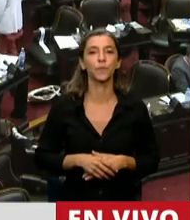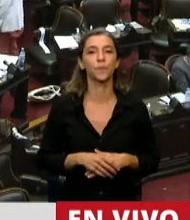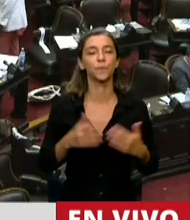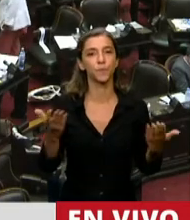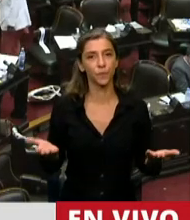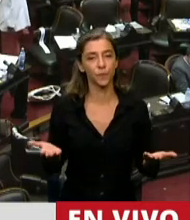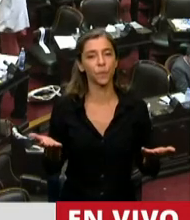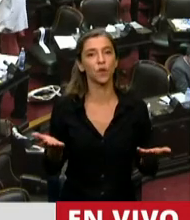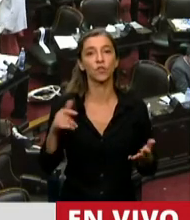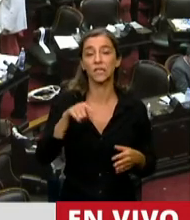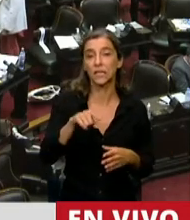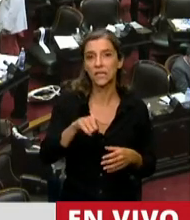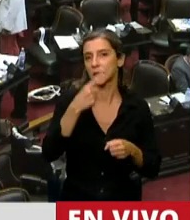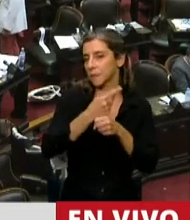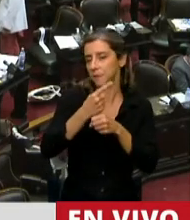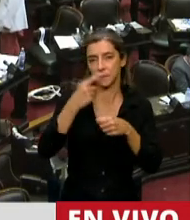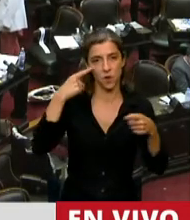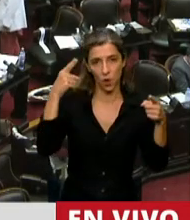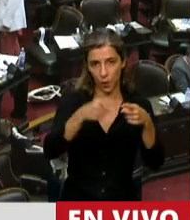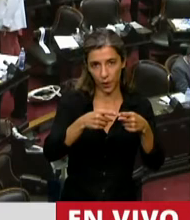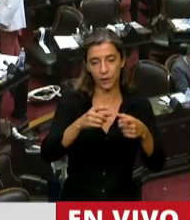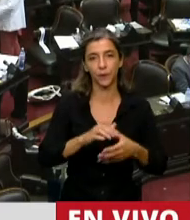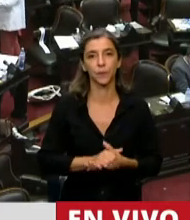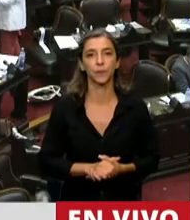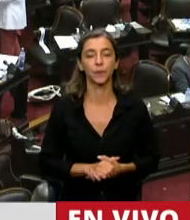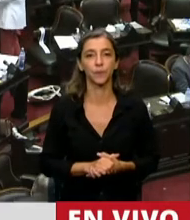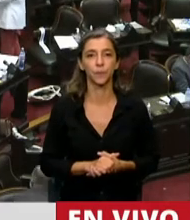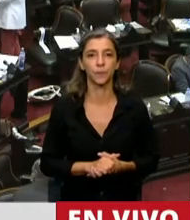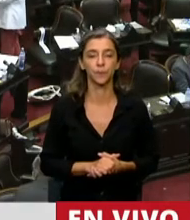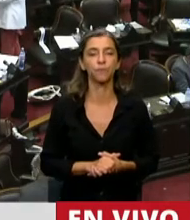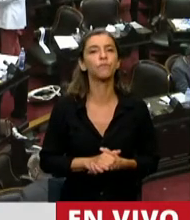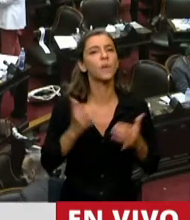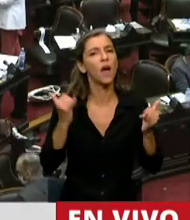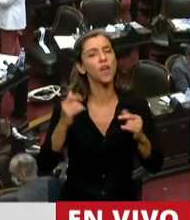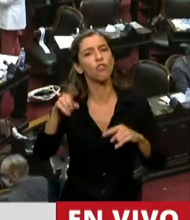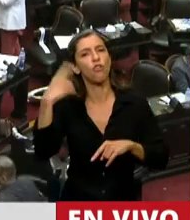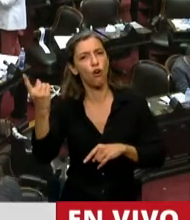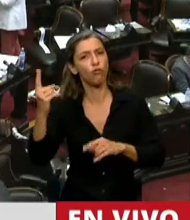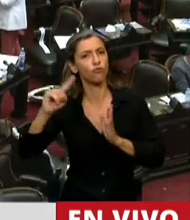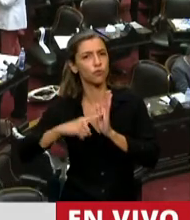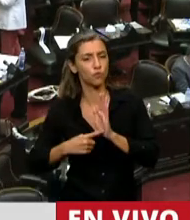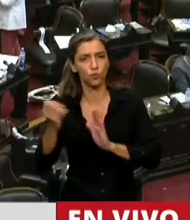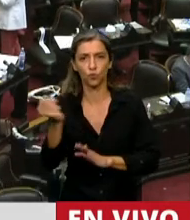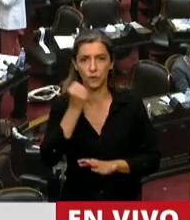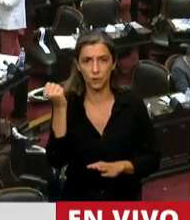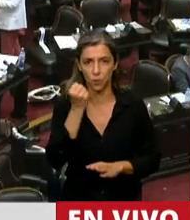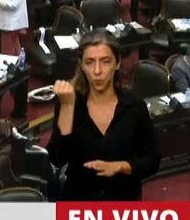ese es el primer objetivo. Respecto de... Pero tiene otros componentes muy importantes que quiero señalar.